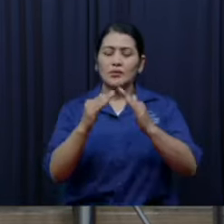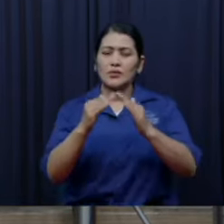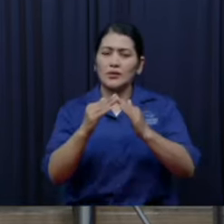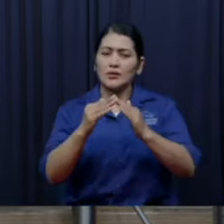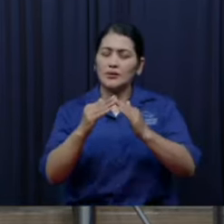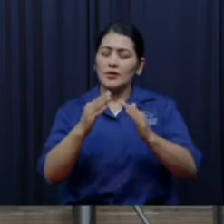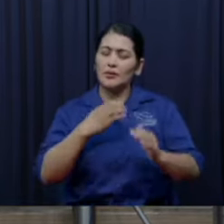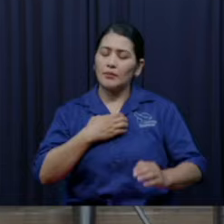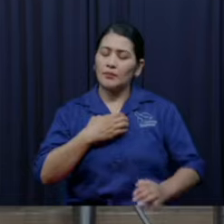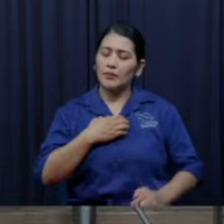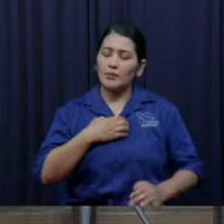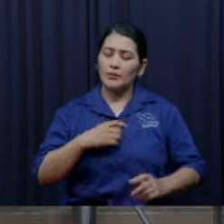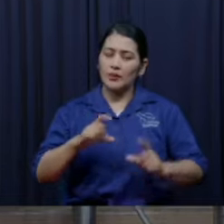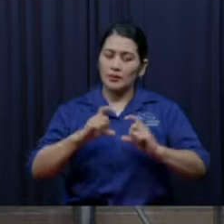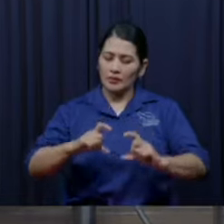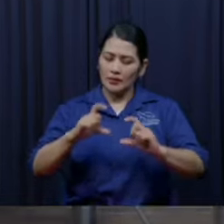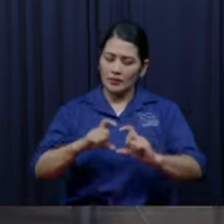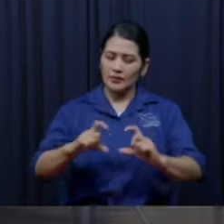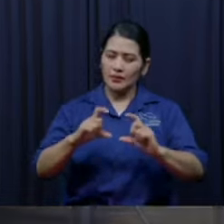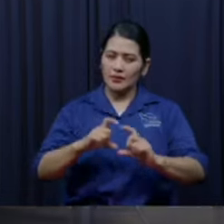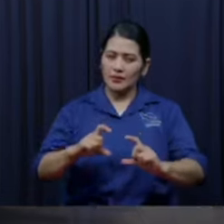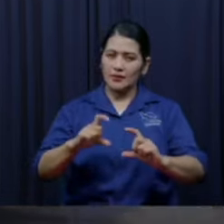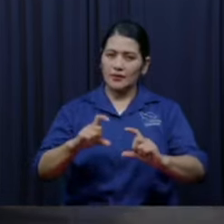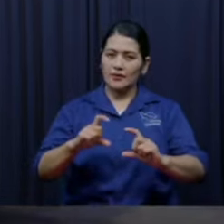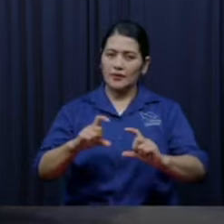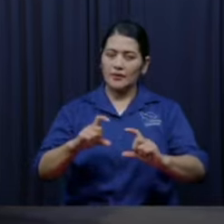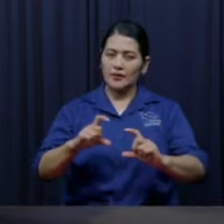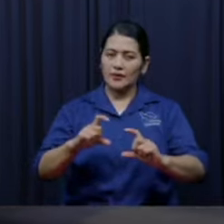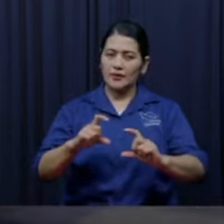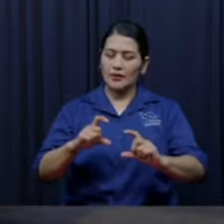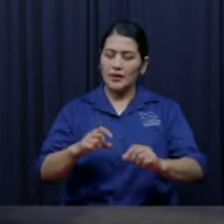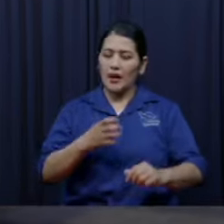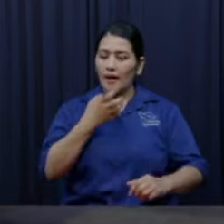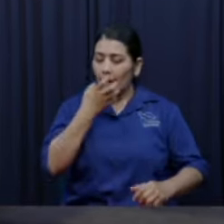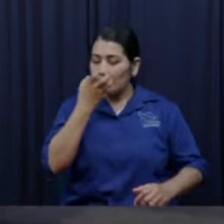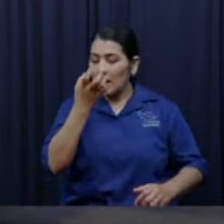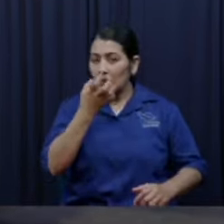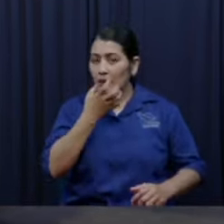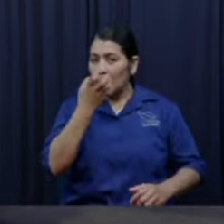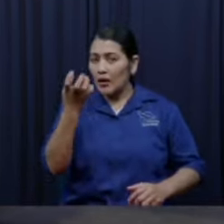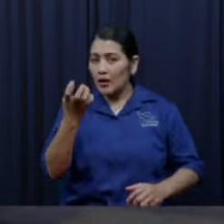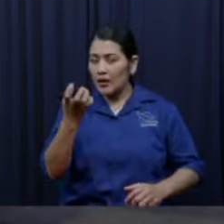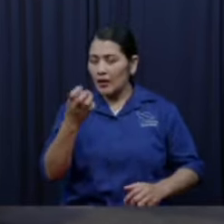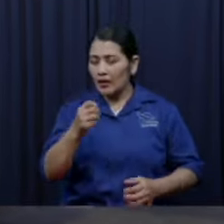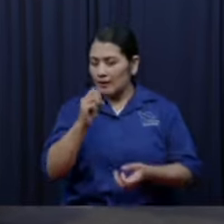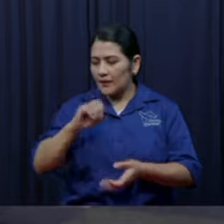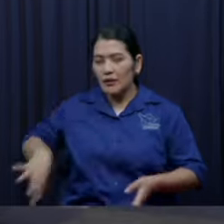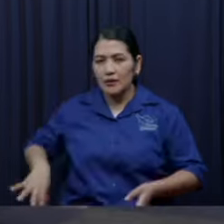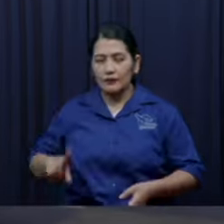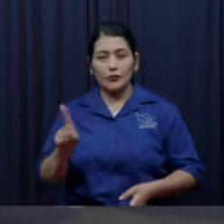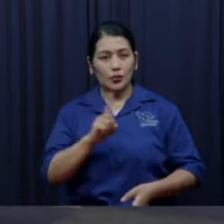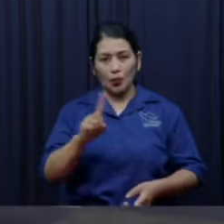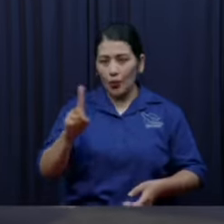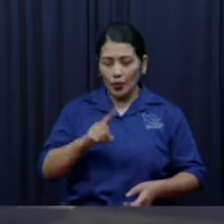todos los puños de pan que agarran ahí los van juntando los van juntando los van juntando y cuando siente